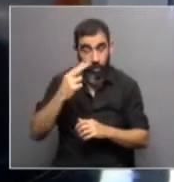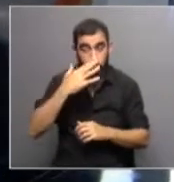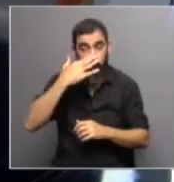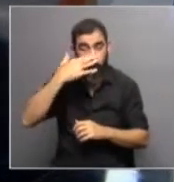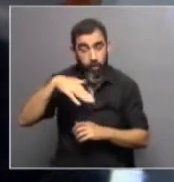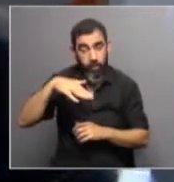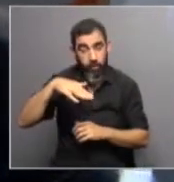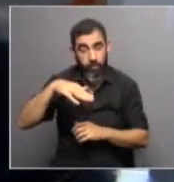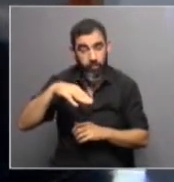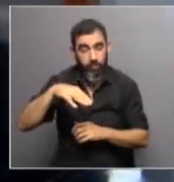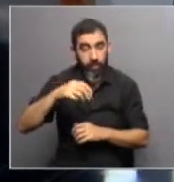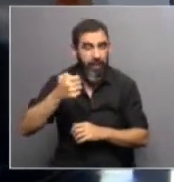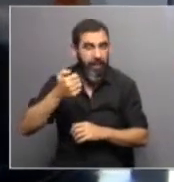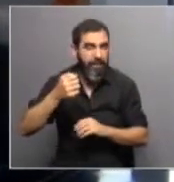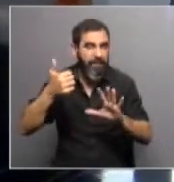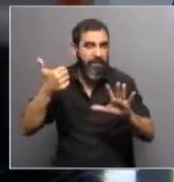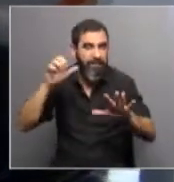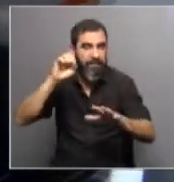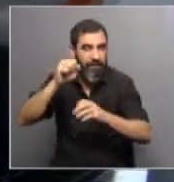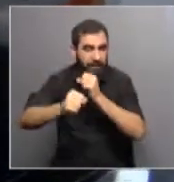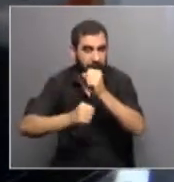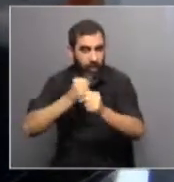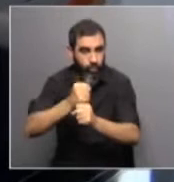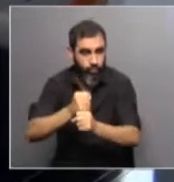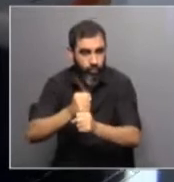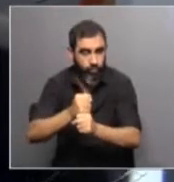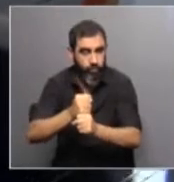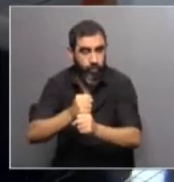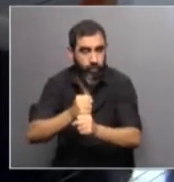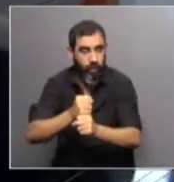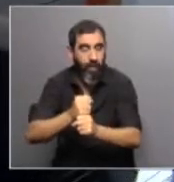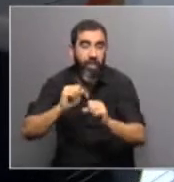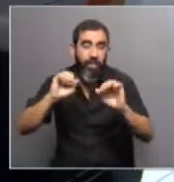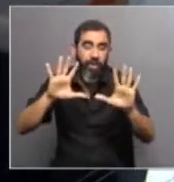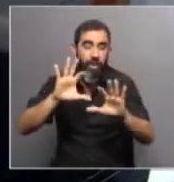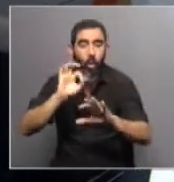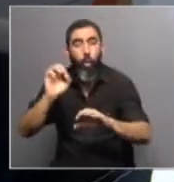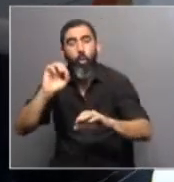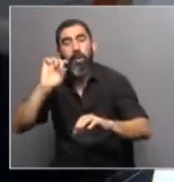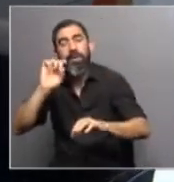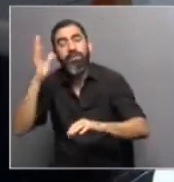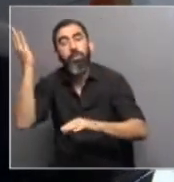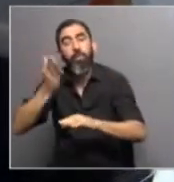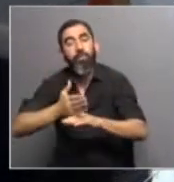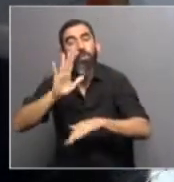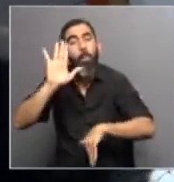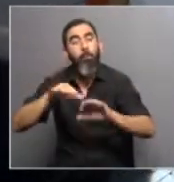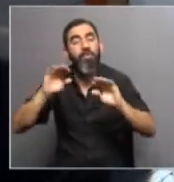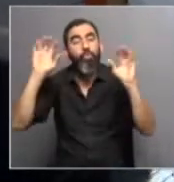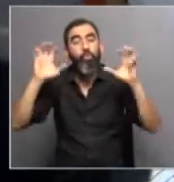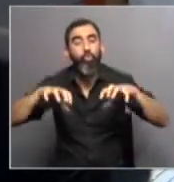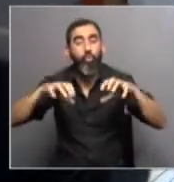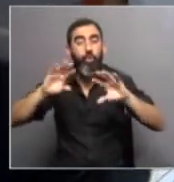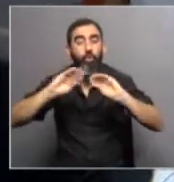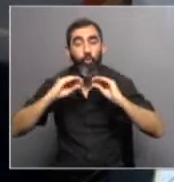últimos cerca de 60 años también, ha tenido un aumento de entre un 10 y un 15% en las precipitaciones acumuladas